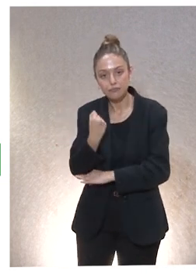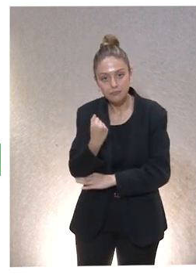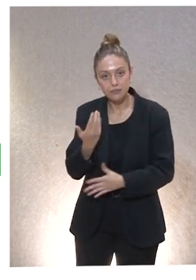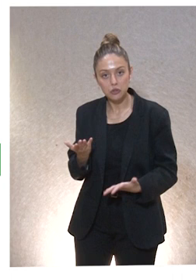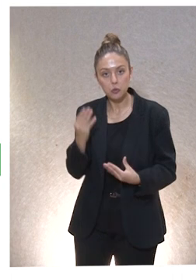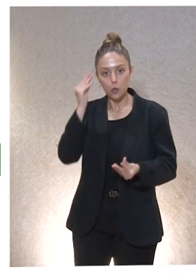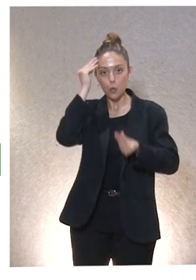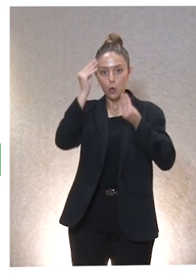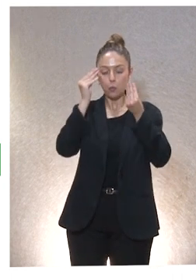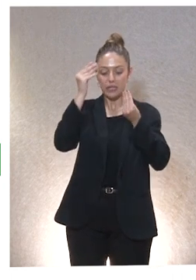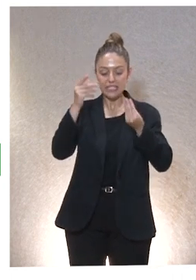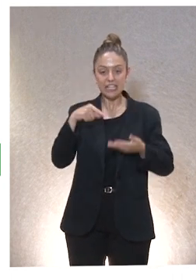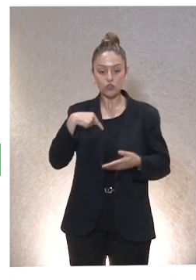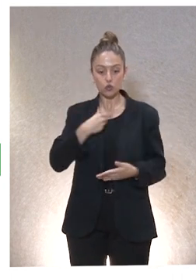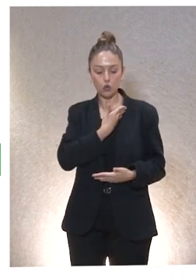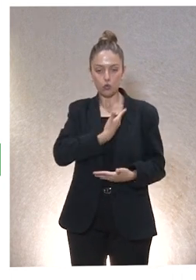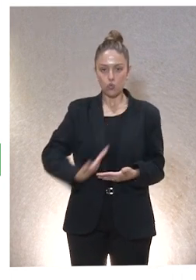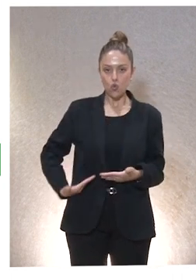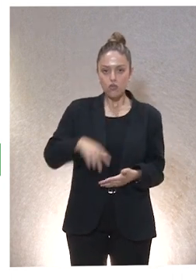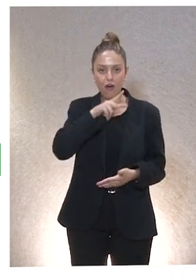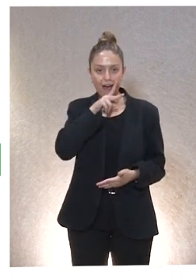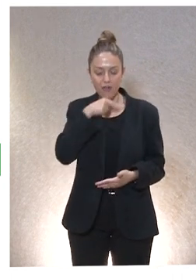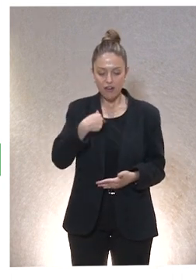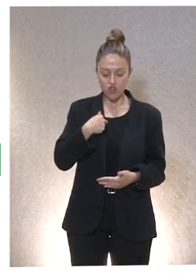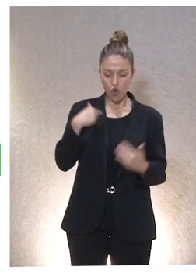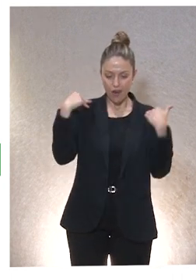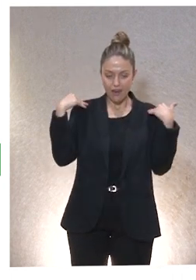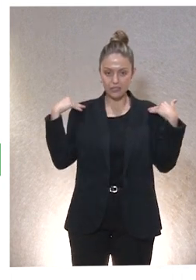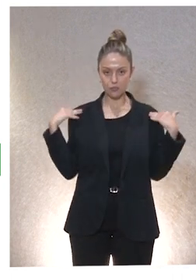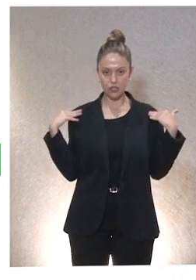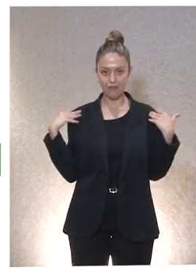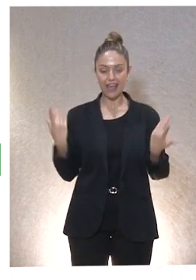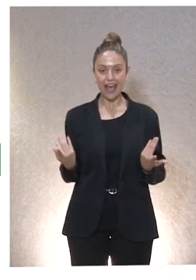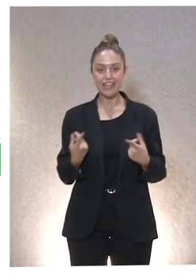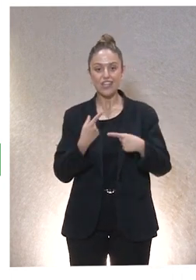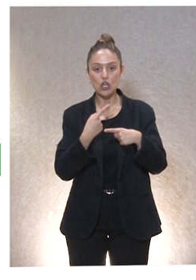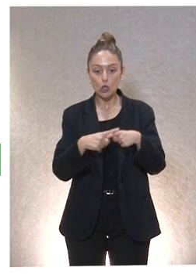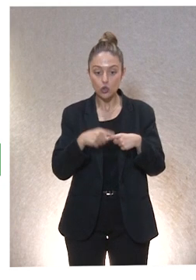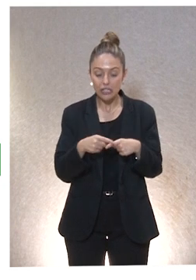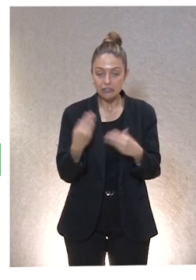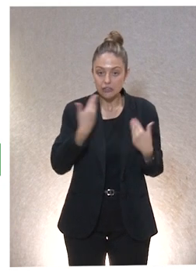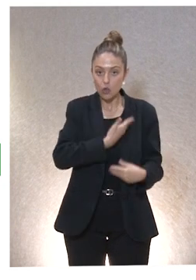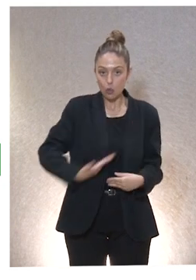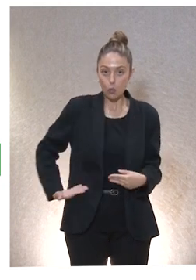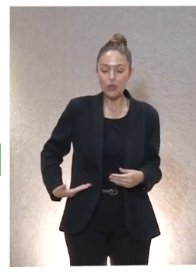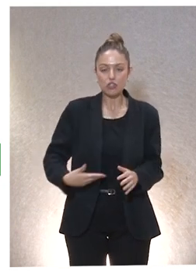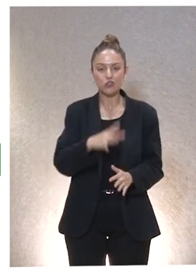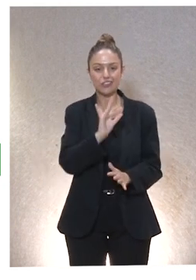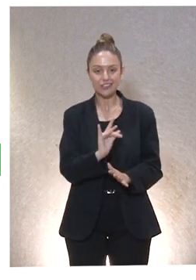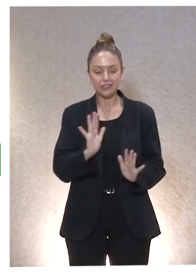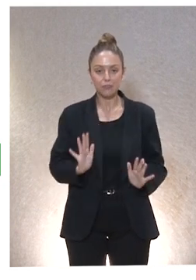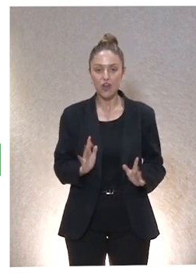te parece que eres tu dueño de tu hablar, en ese hablar que hay cosas de las cuales sí eres dueño, hay